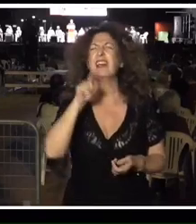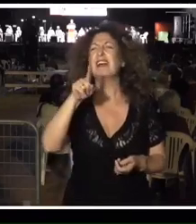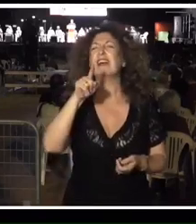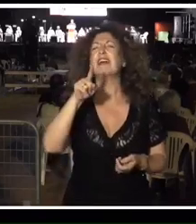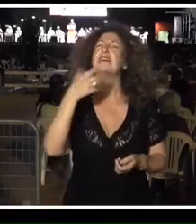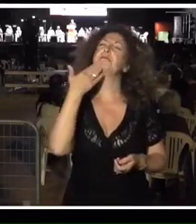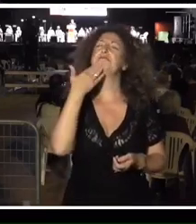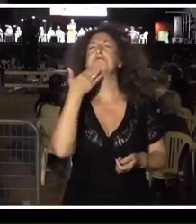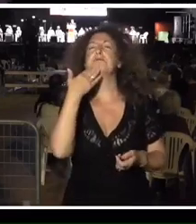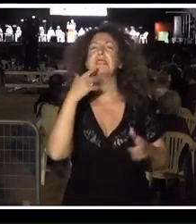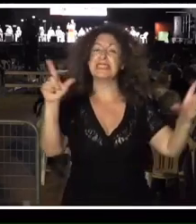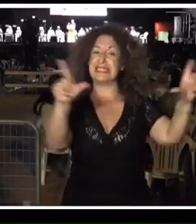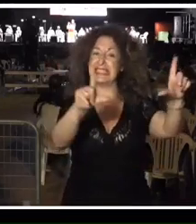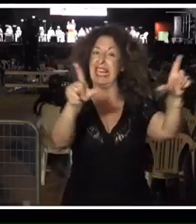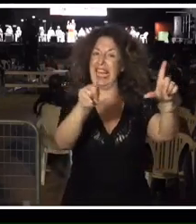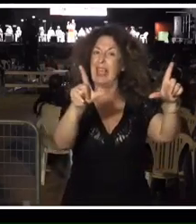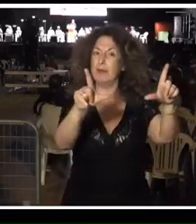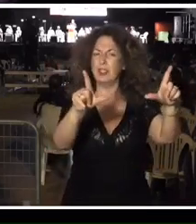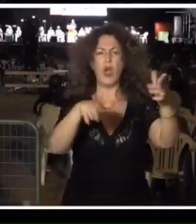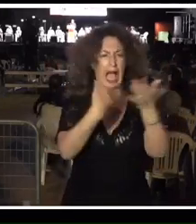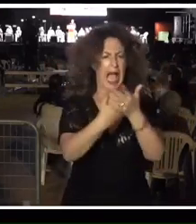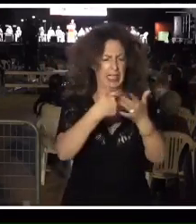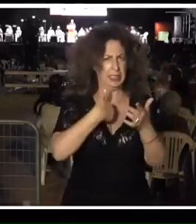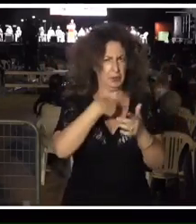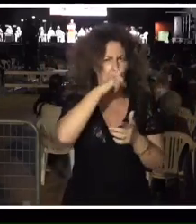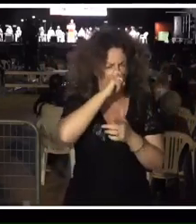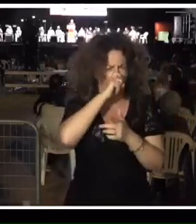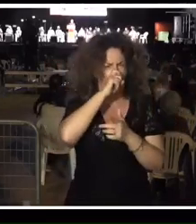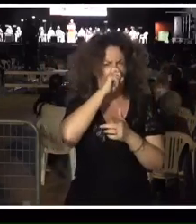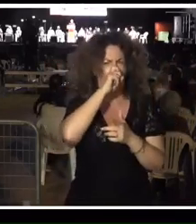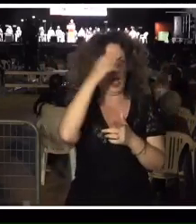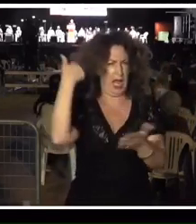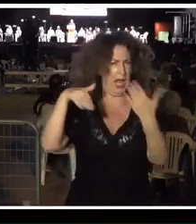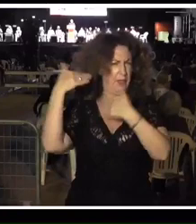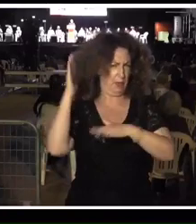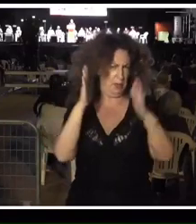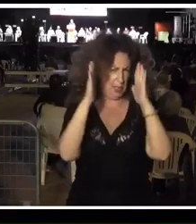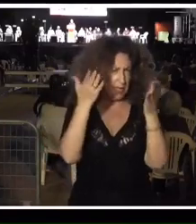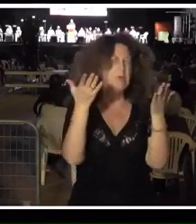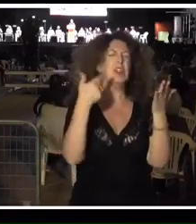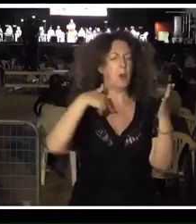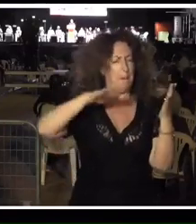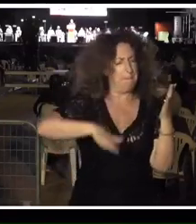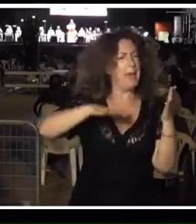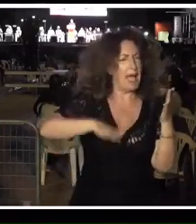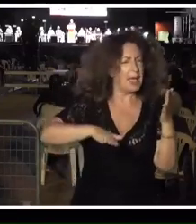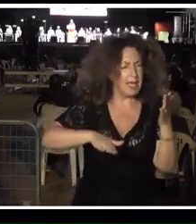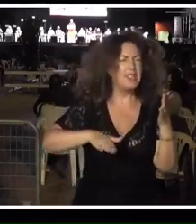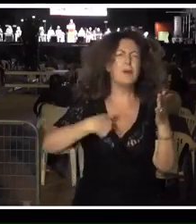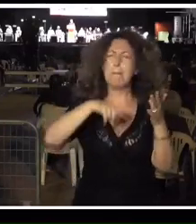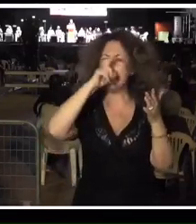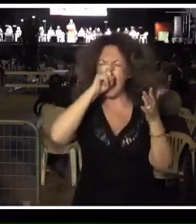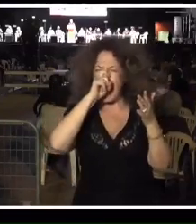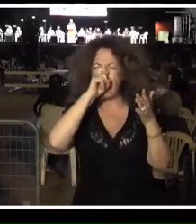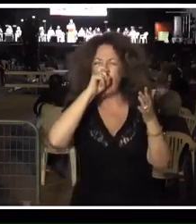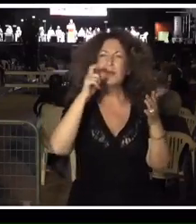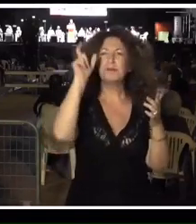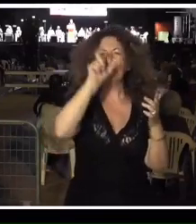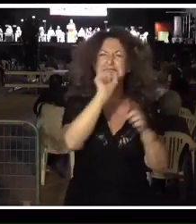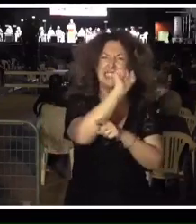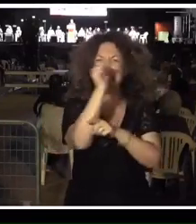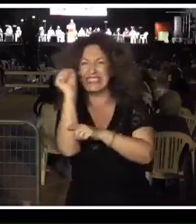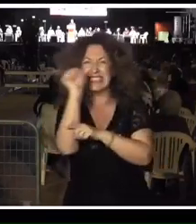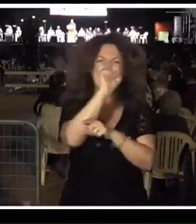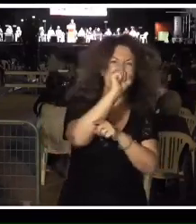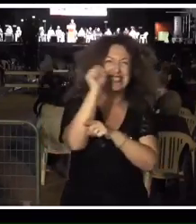televisión y se podía encontrar, incluso yo lo recuerdo de todavía mucho más pequeño, cómo estaban los guiñoles intentando